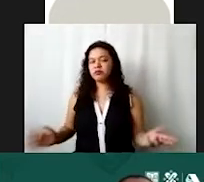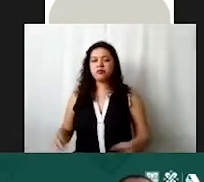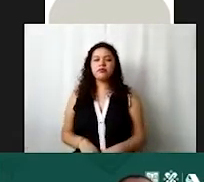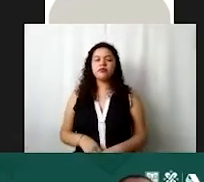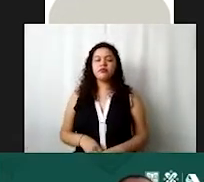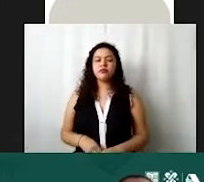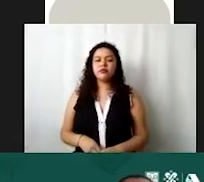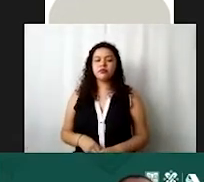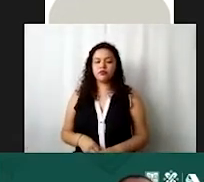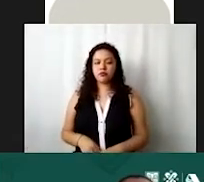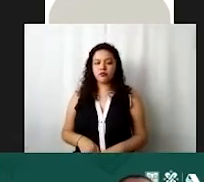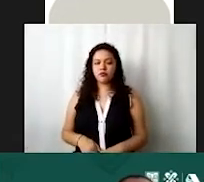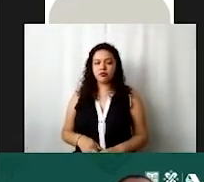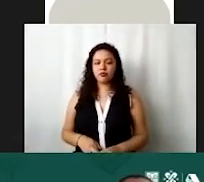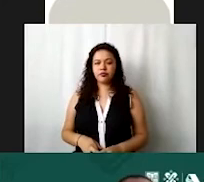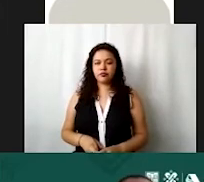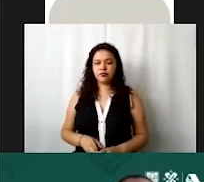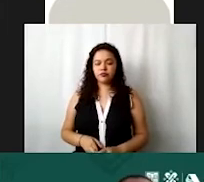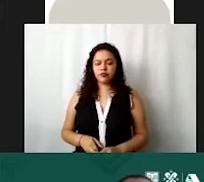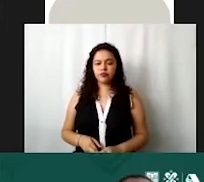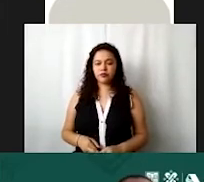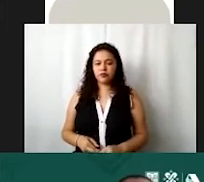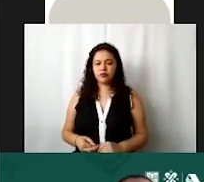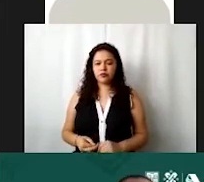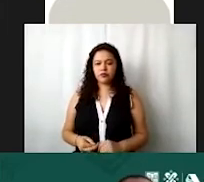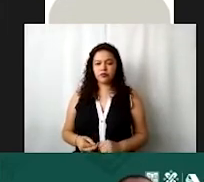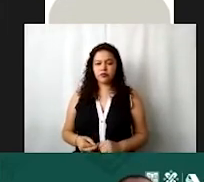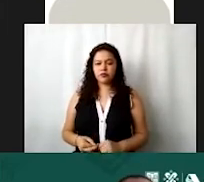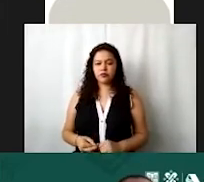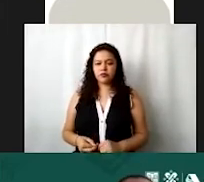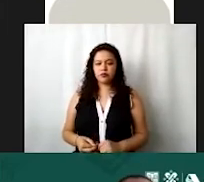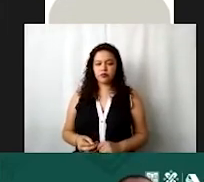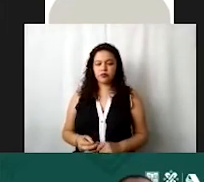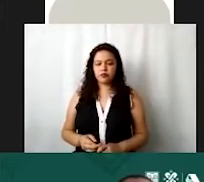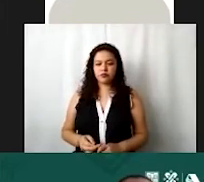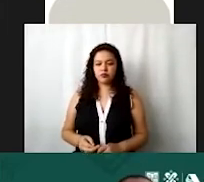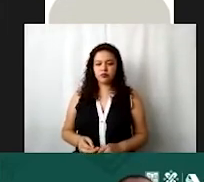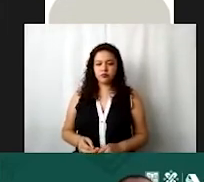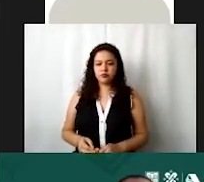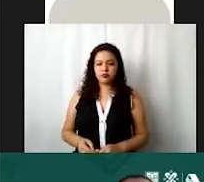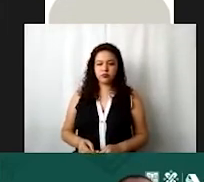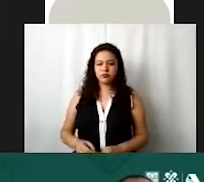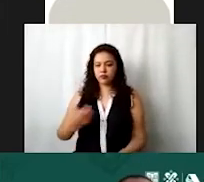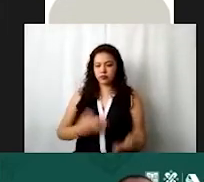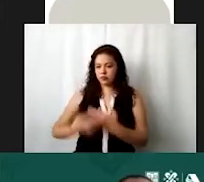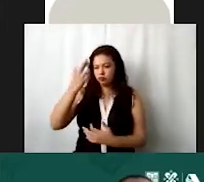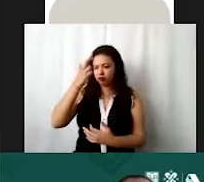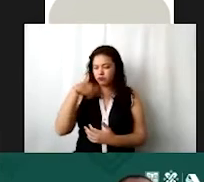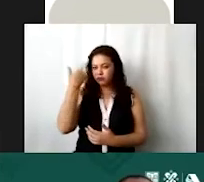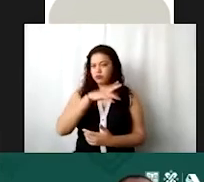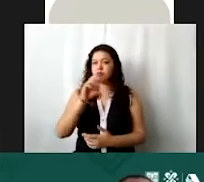ustedes ya este revisaron todo vamos aquí a menú